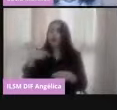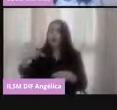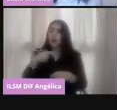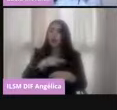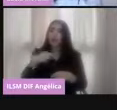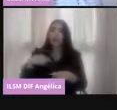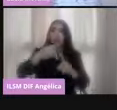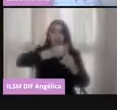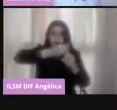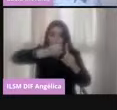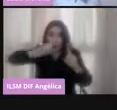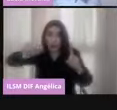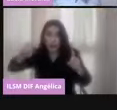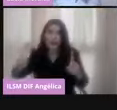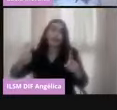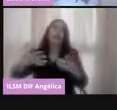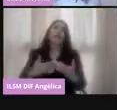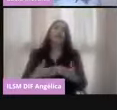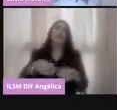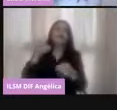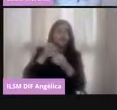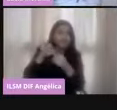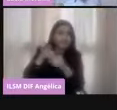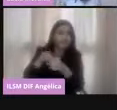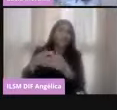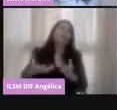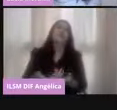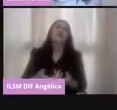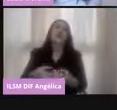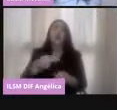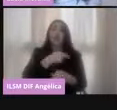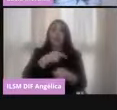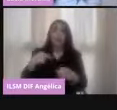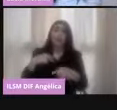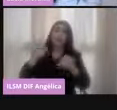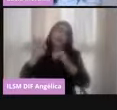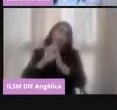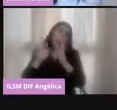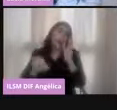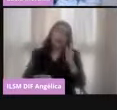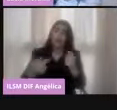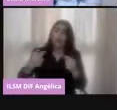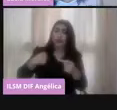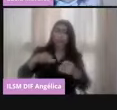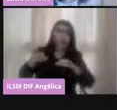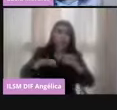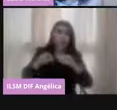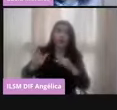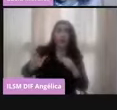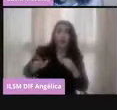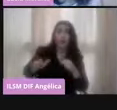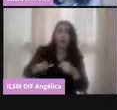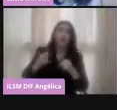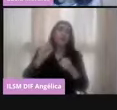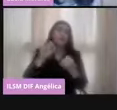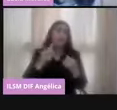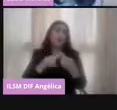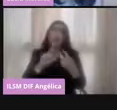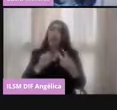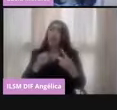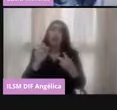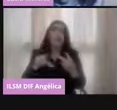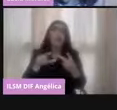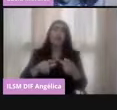También como servidoras o servidores públicos, como Norma, como yo, y también como candidatas o candidatos a un cargo de